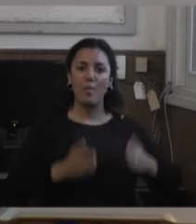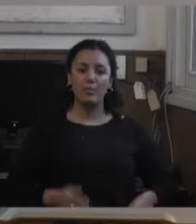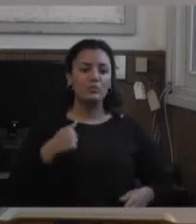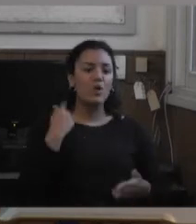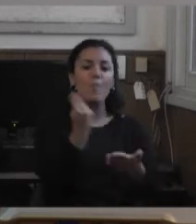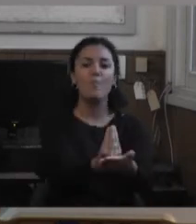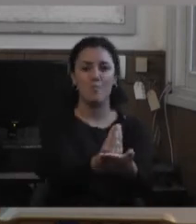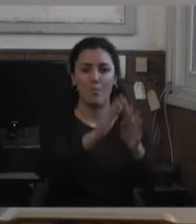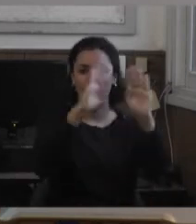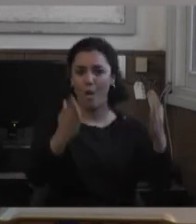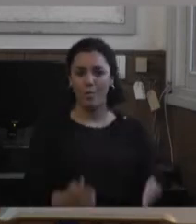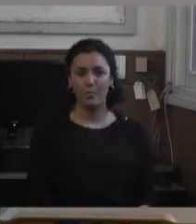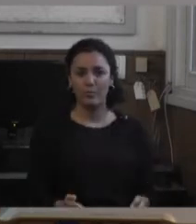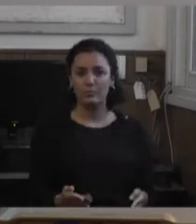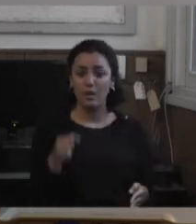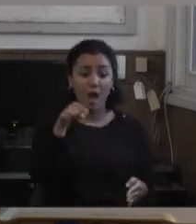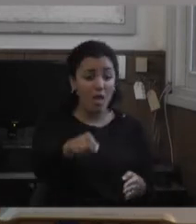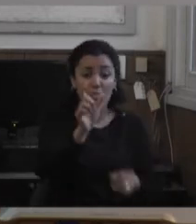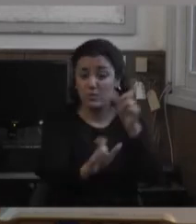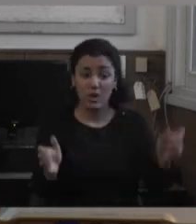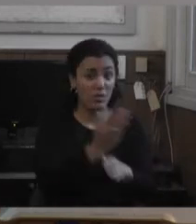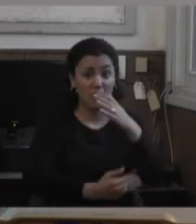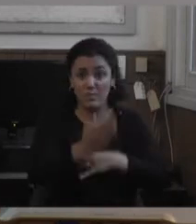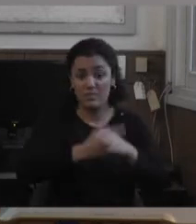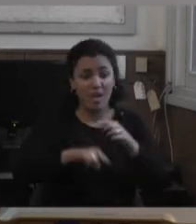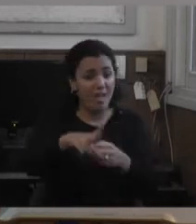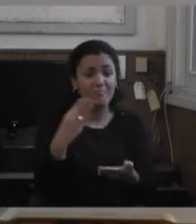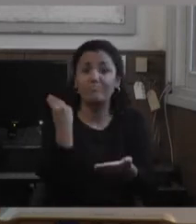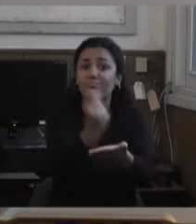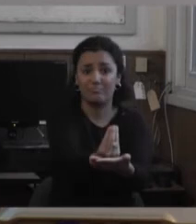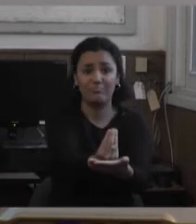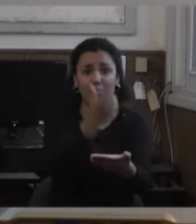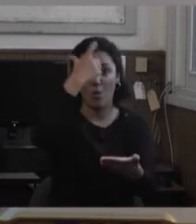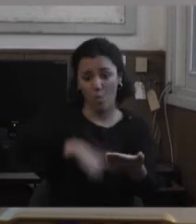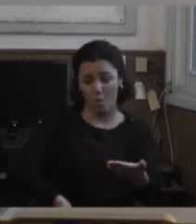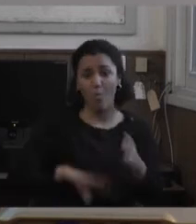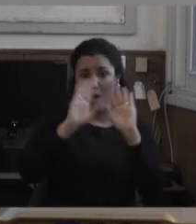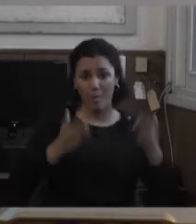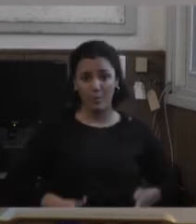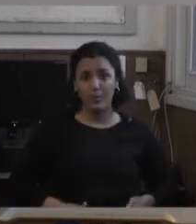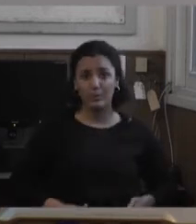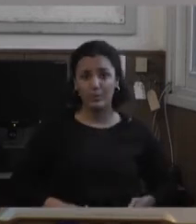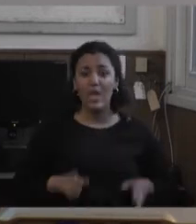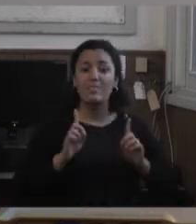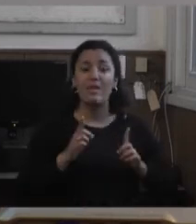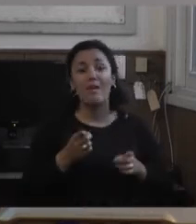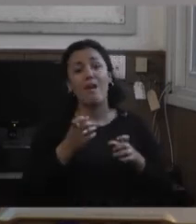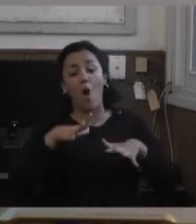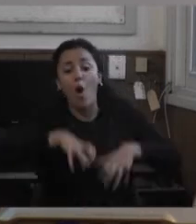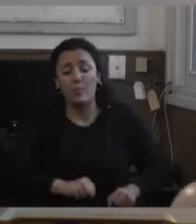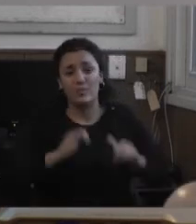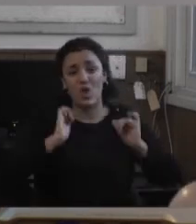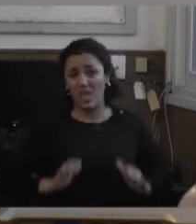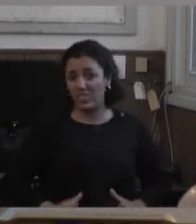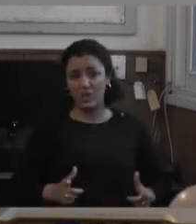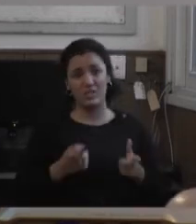cuerpo trabajar con personas con discapacidad uno pone el cuerpo y tiene que tener un compromiso ético porque por lo general en estas